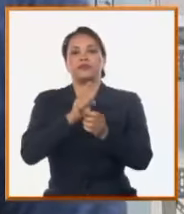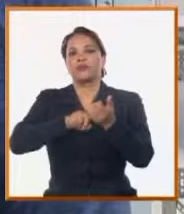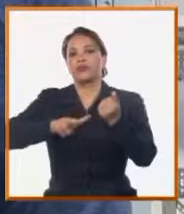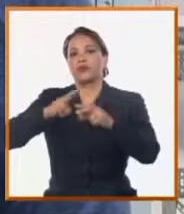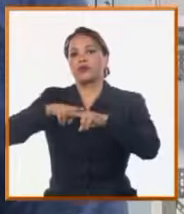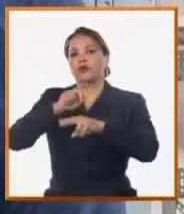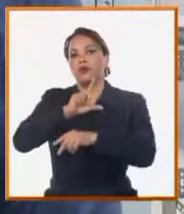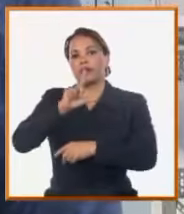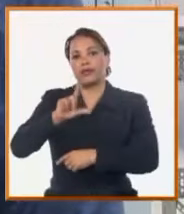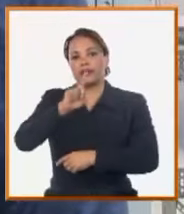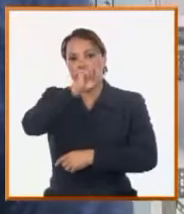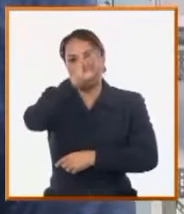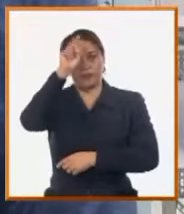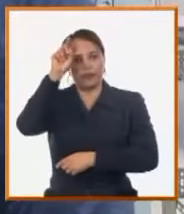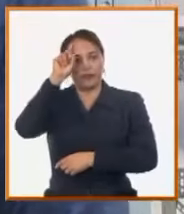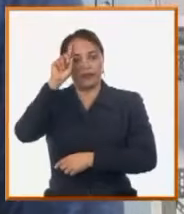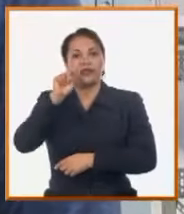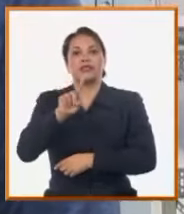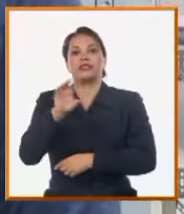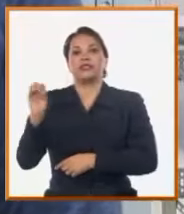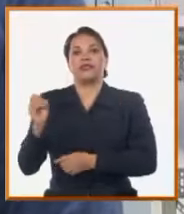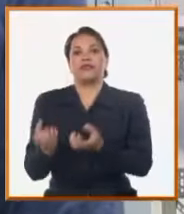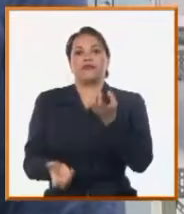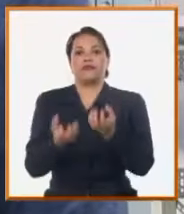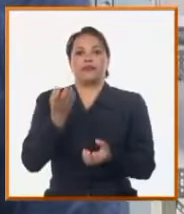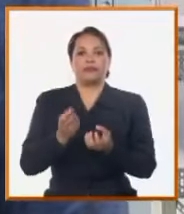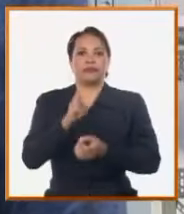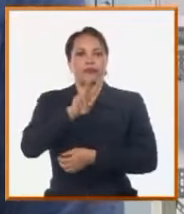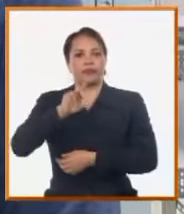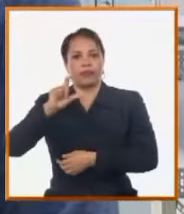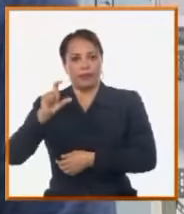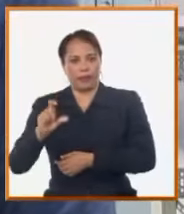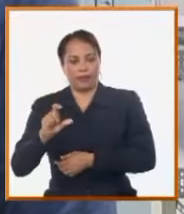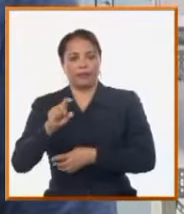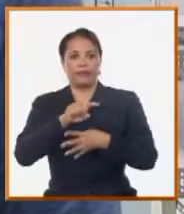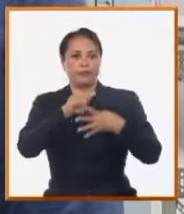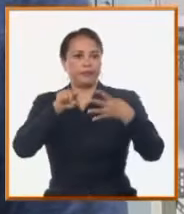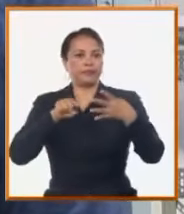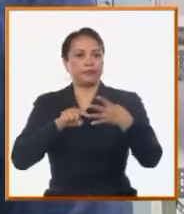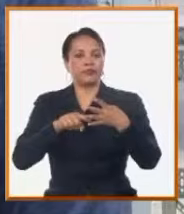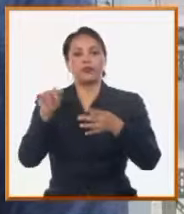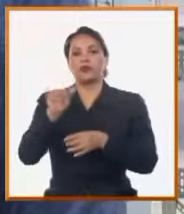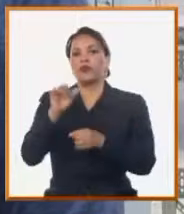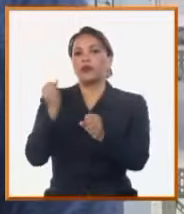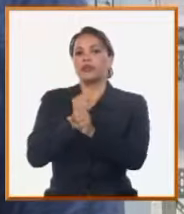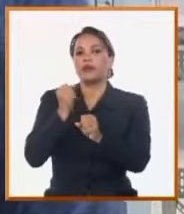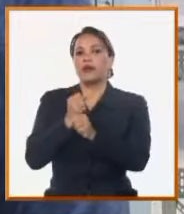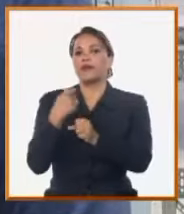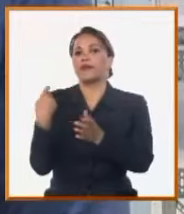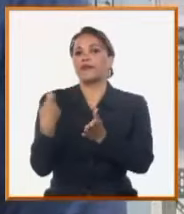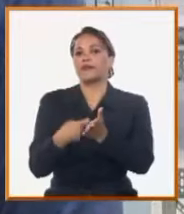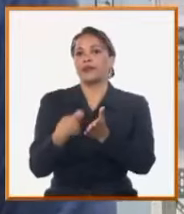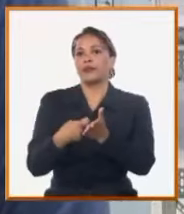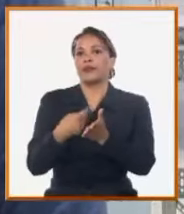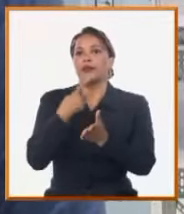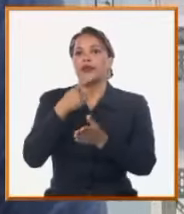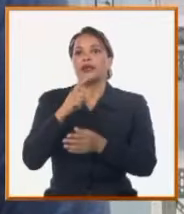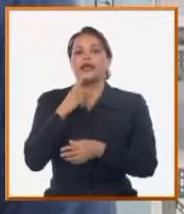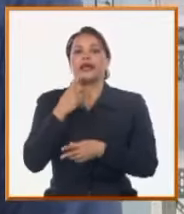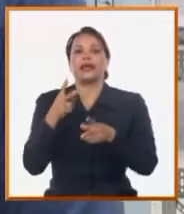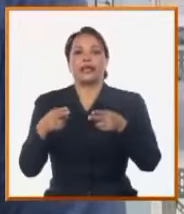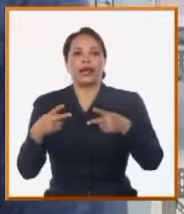Santiago Espíritu, Cienfuegos y Villaclara. También estamos trabajando en temas de inversiones como en Cárdenas,